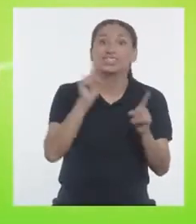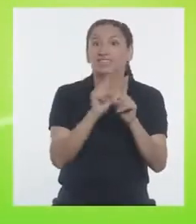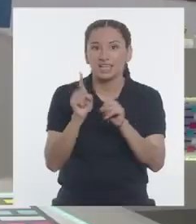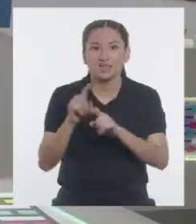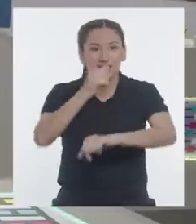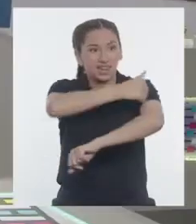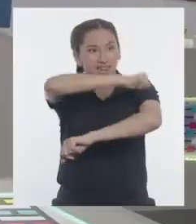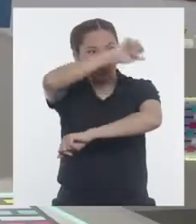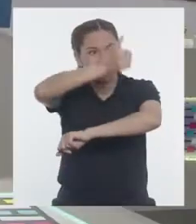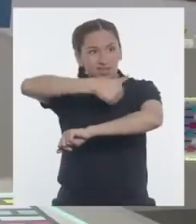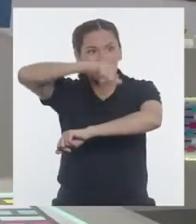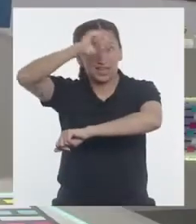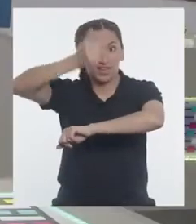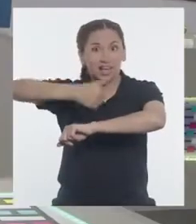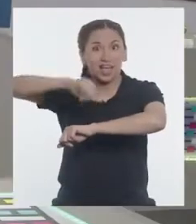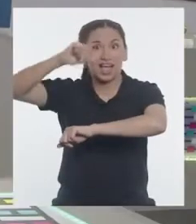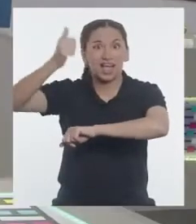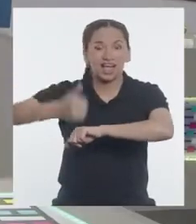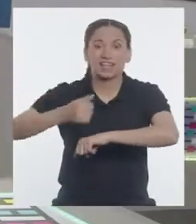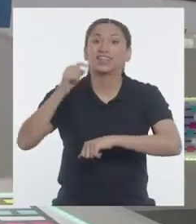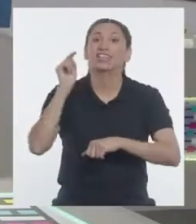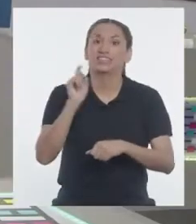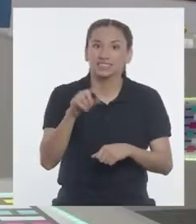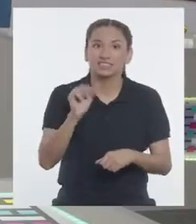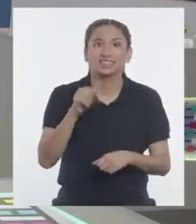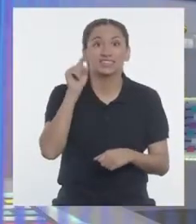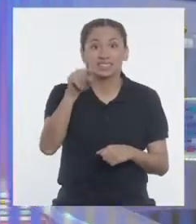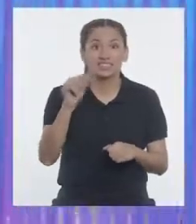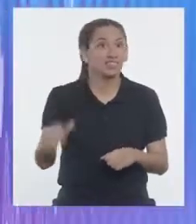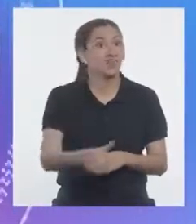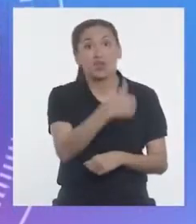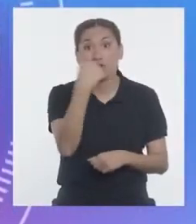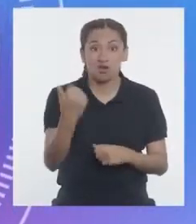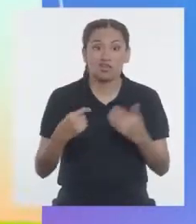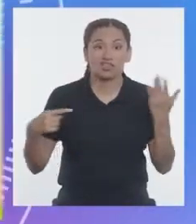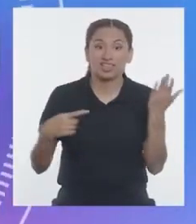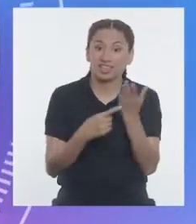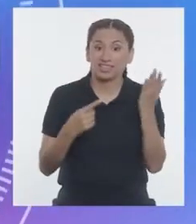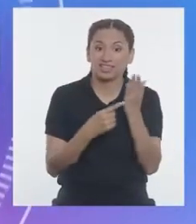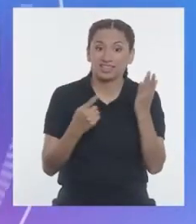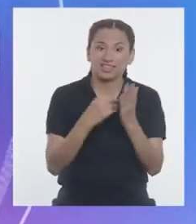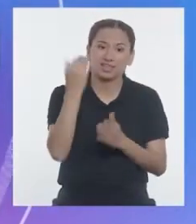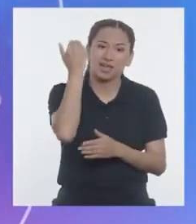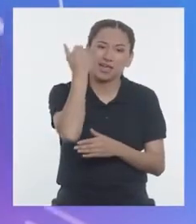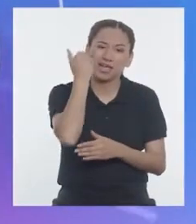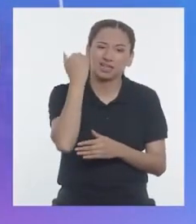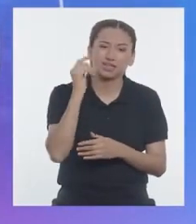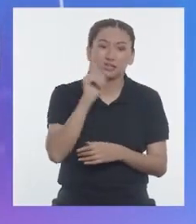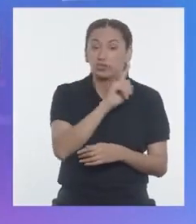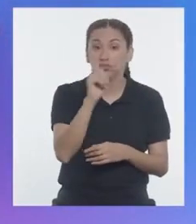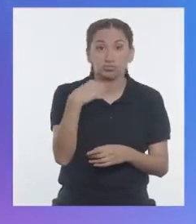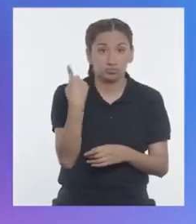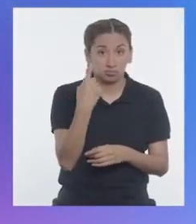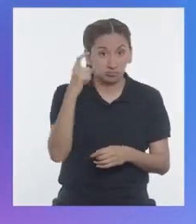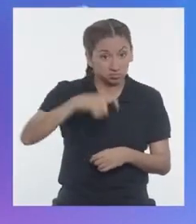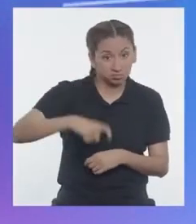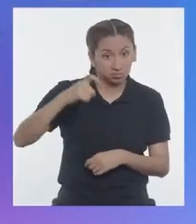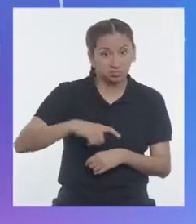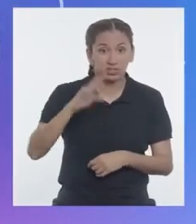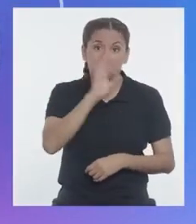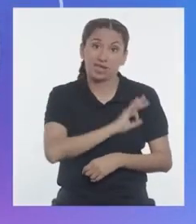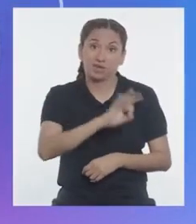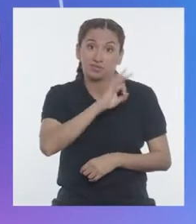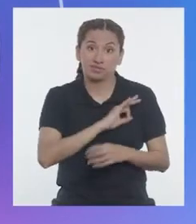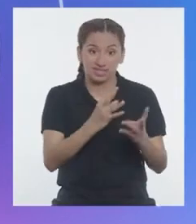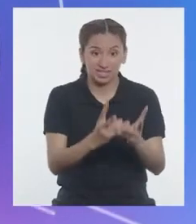andenes. ¡Claro! La andenería es otra técnica ancestral que no solo sirve